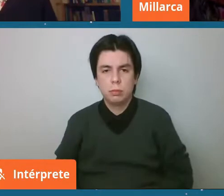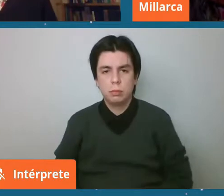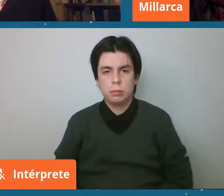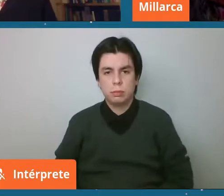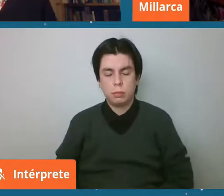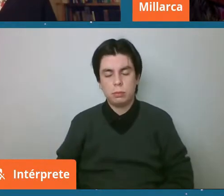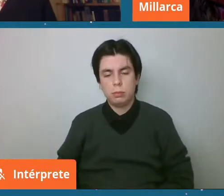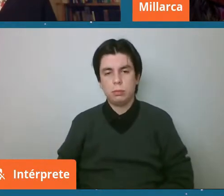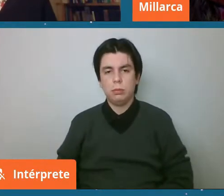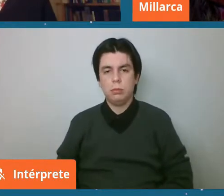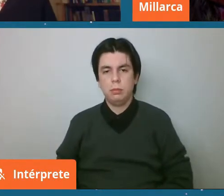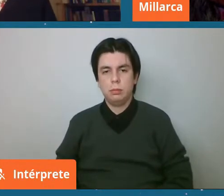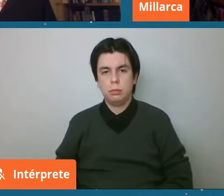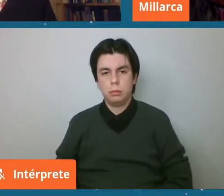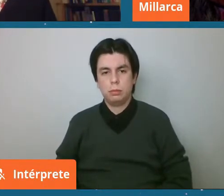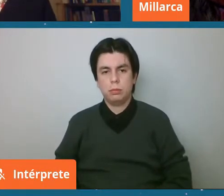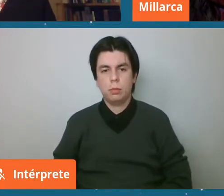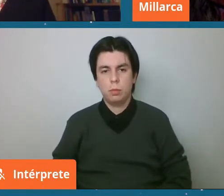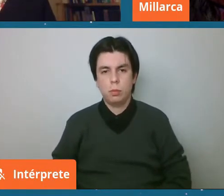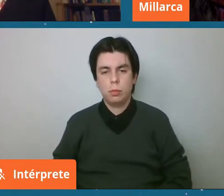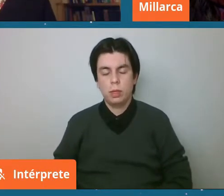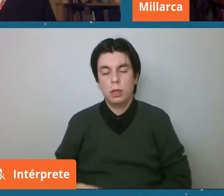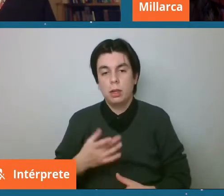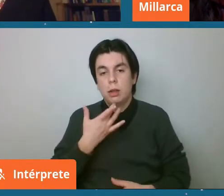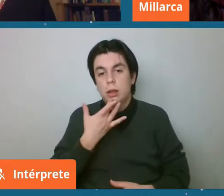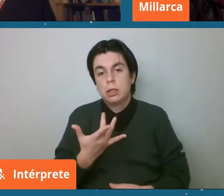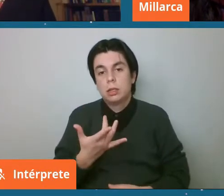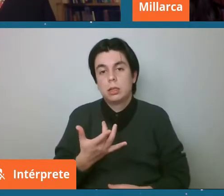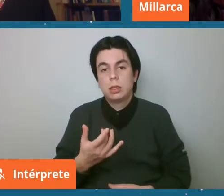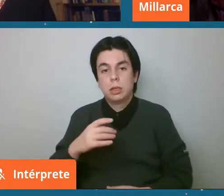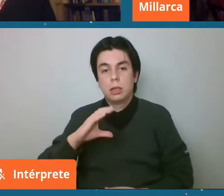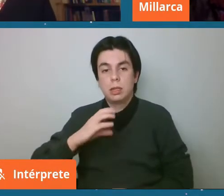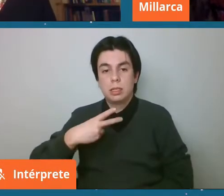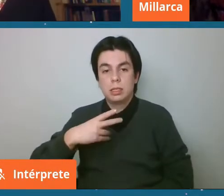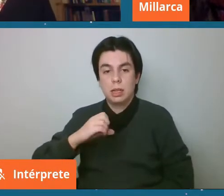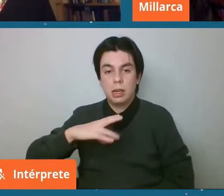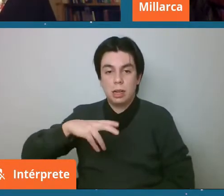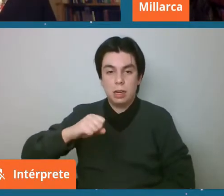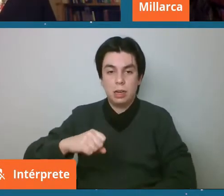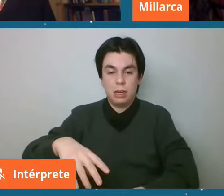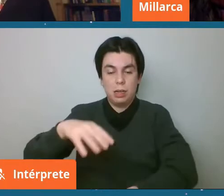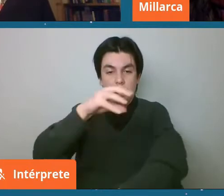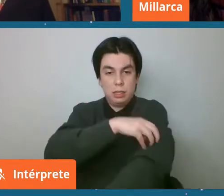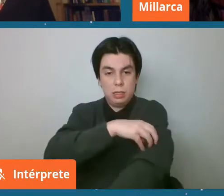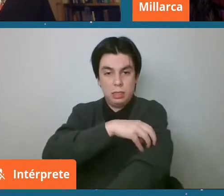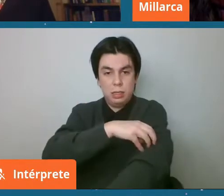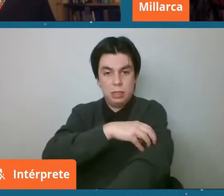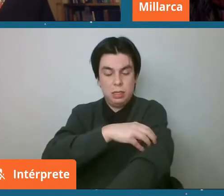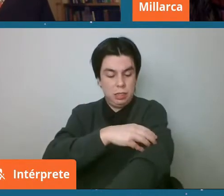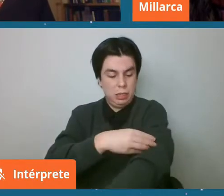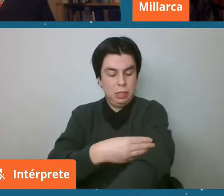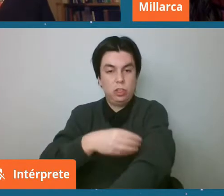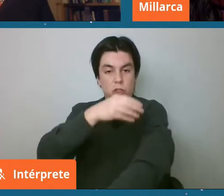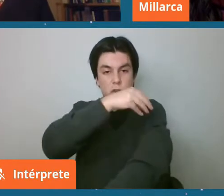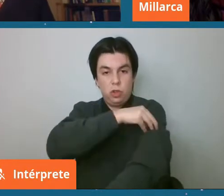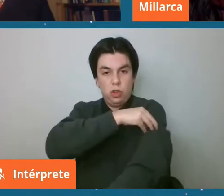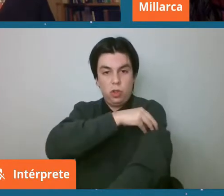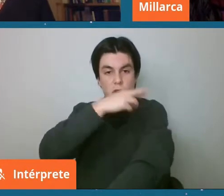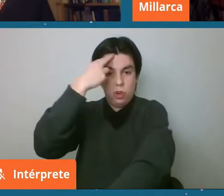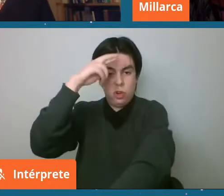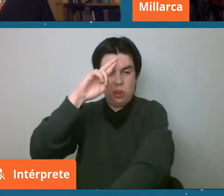bueno finalmente Chacana Centro Norte Chico y Chacana Norte van a tener